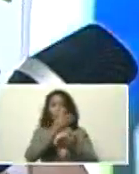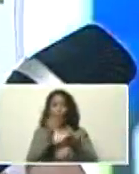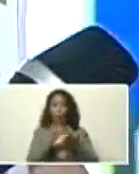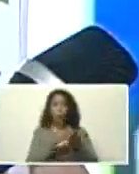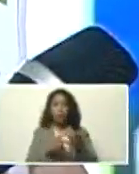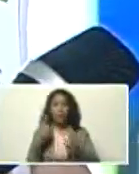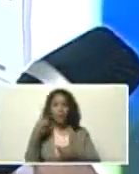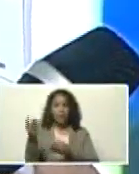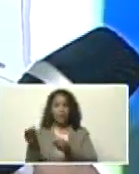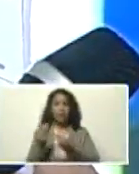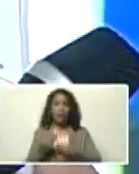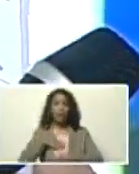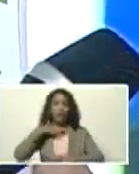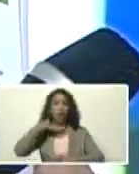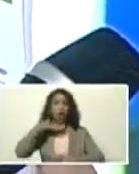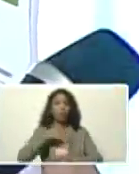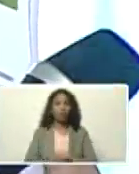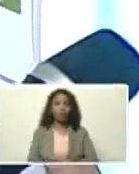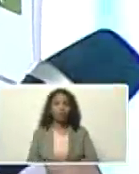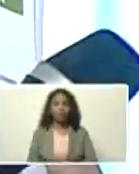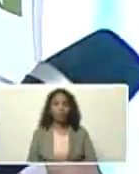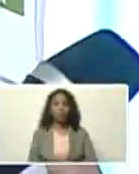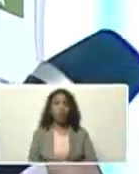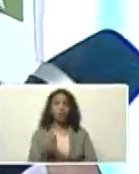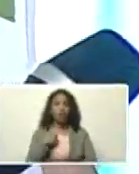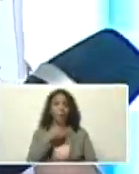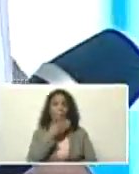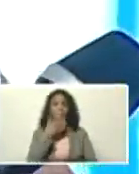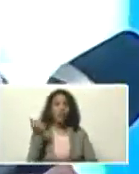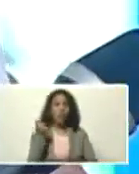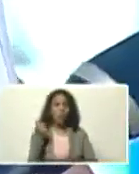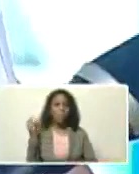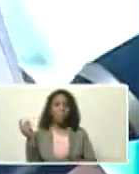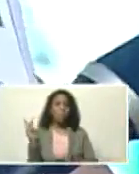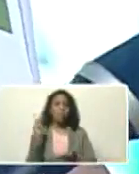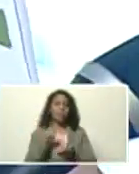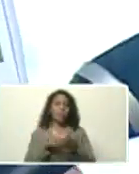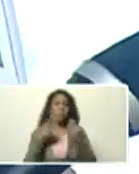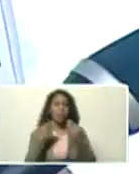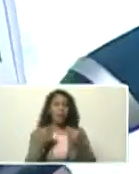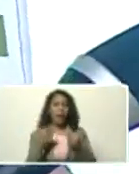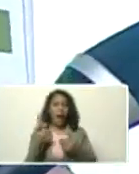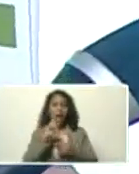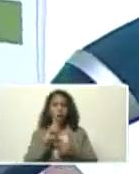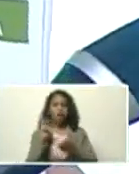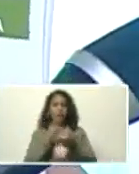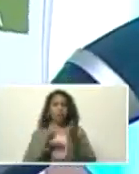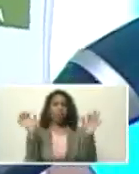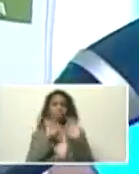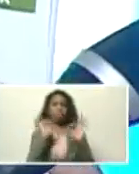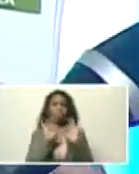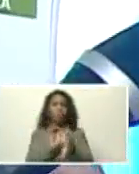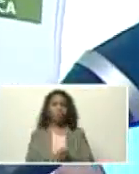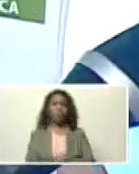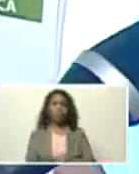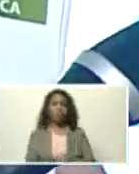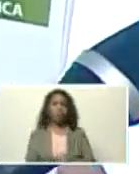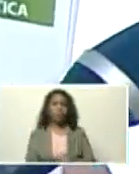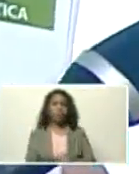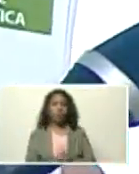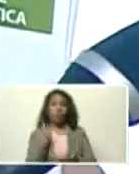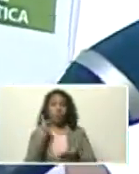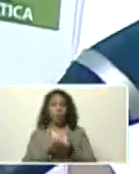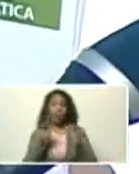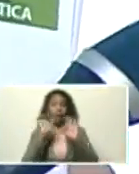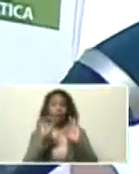gusta que me llegue bastante, yo prefiero que me llegue, bastante, a que no me llegue nada, si no me llega nada,